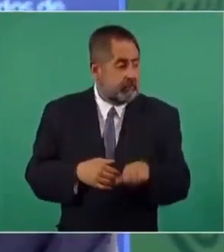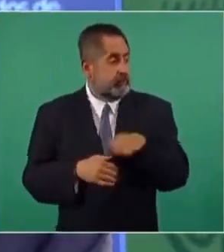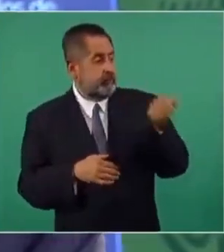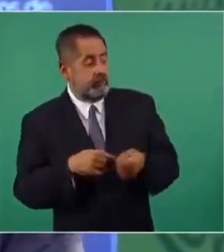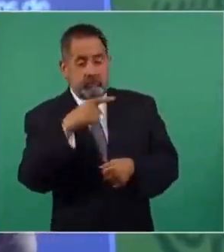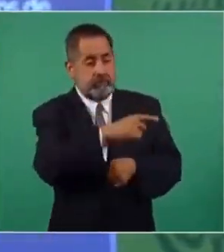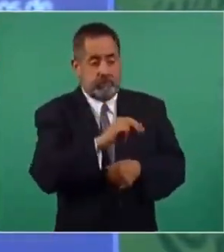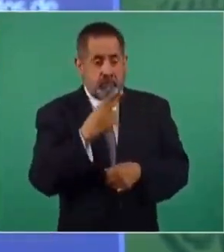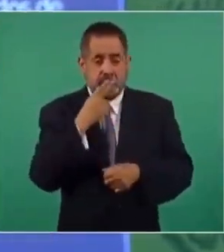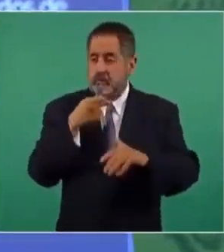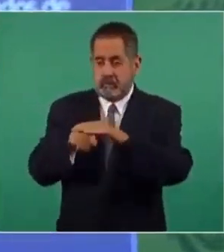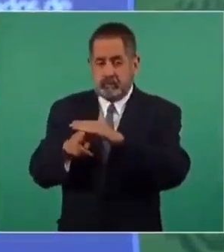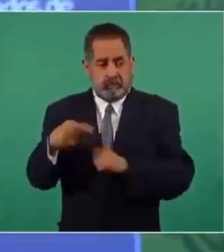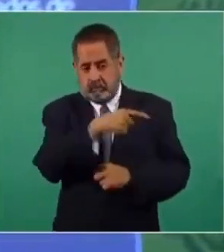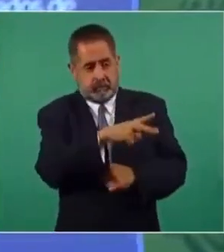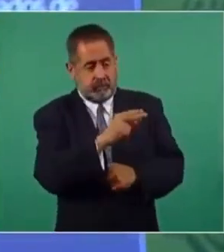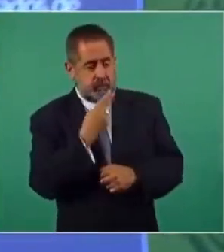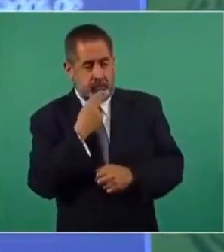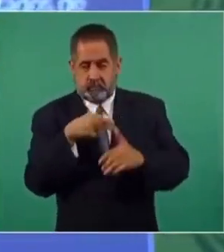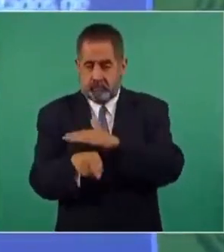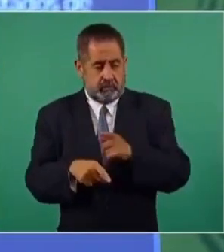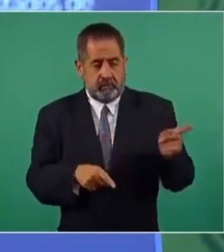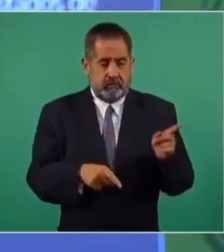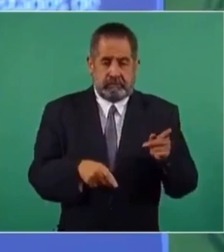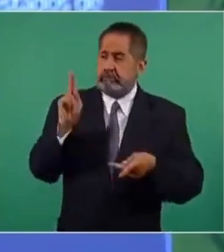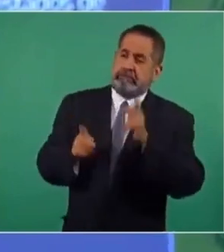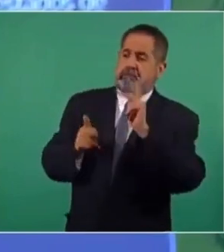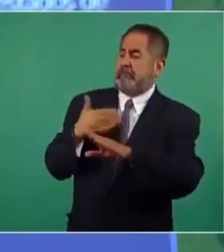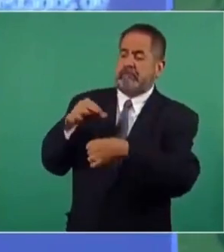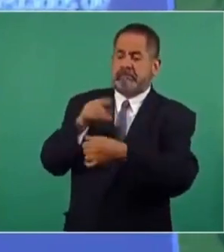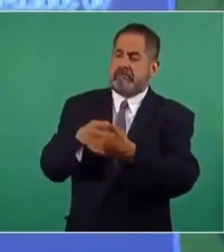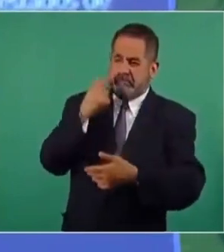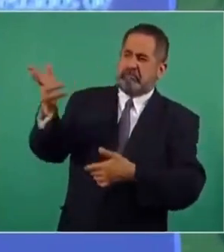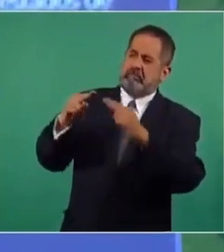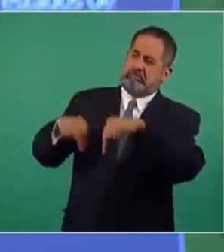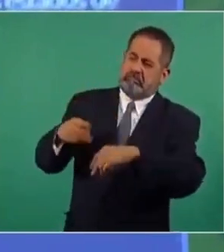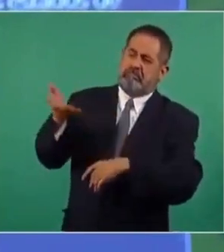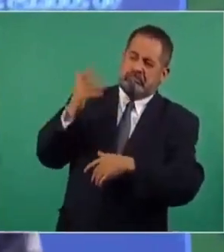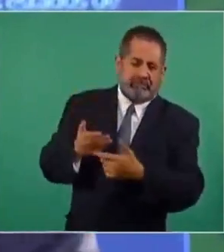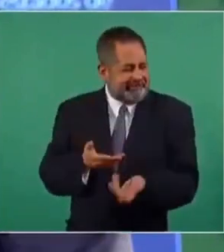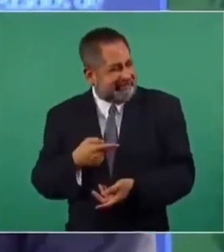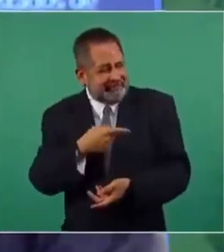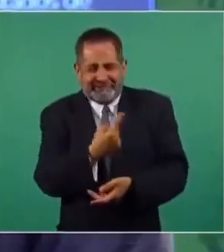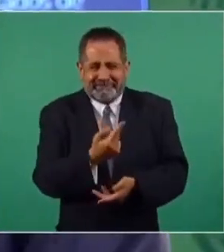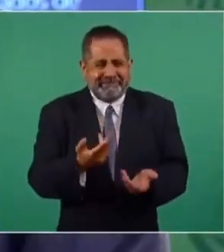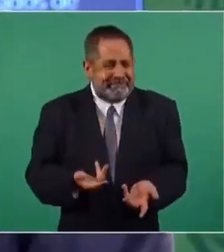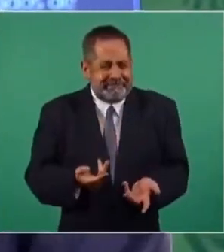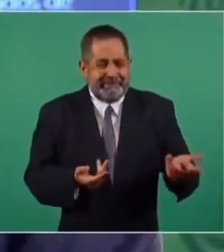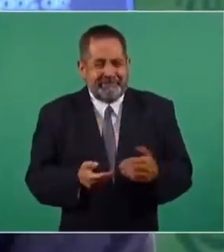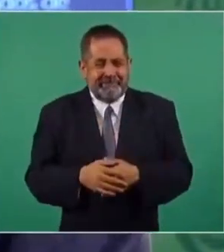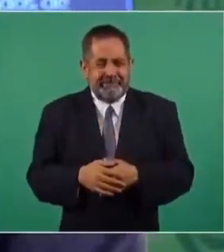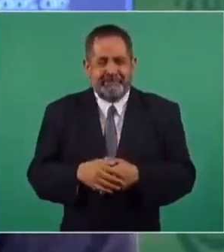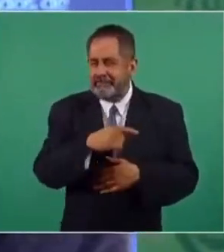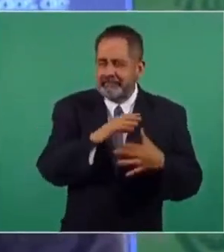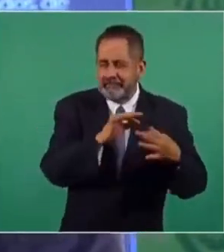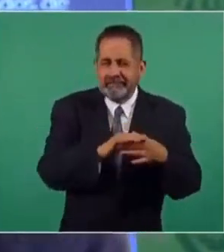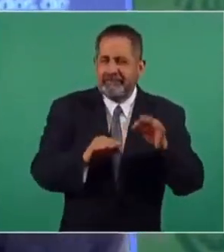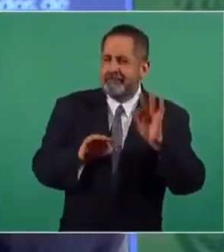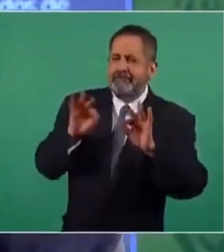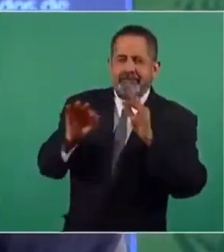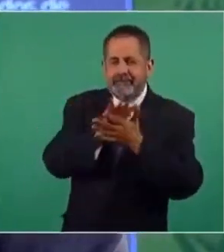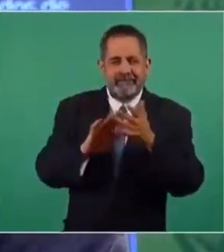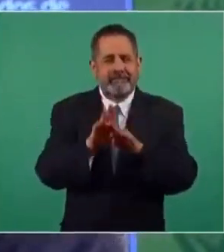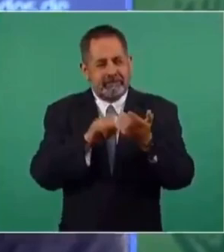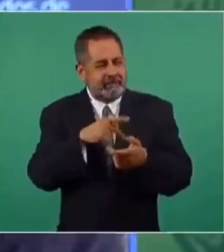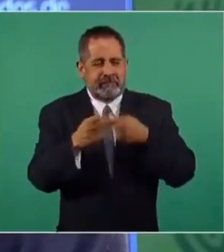en metro, o los que no viajan en metro, votaron en contra por la manipulación que se